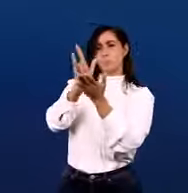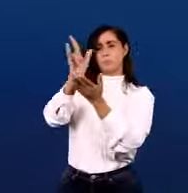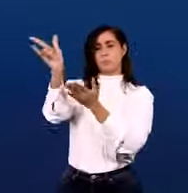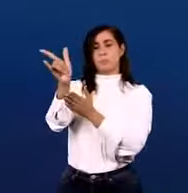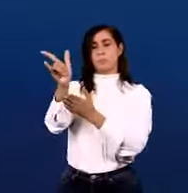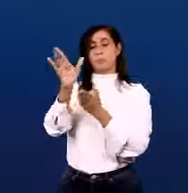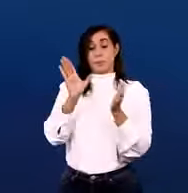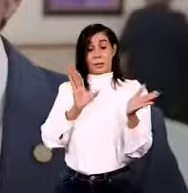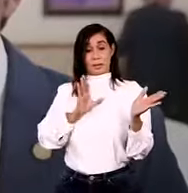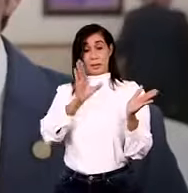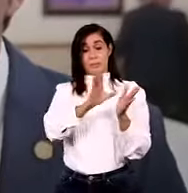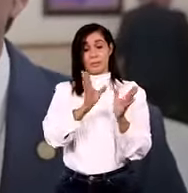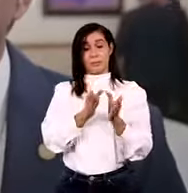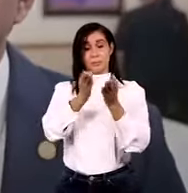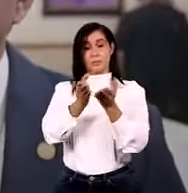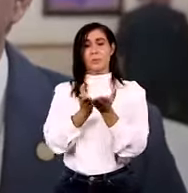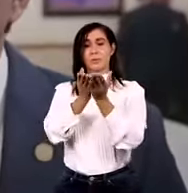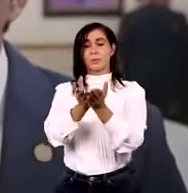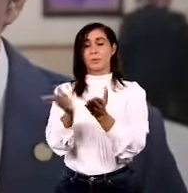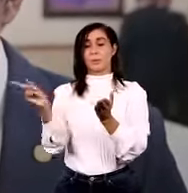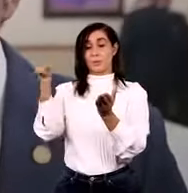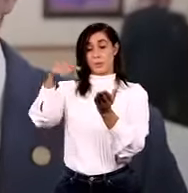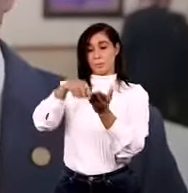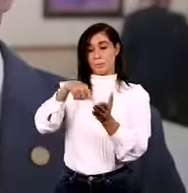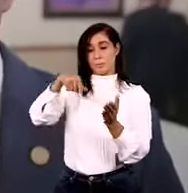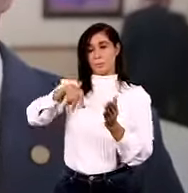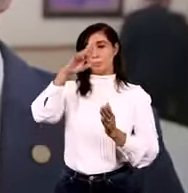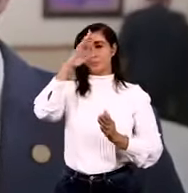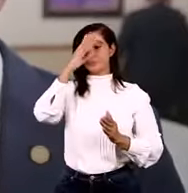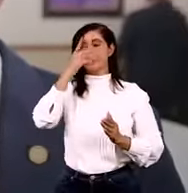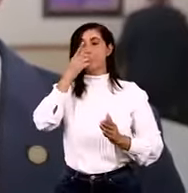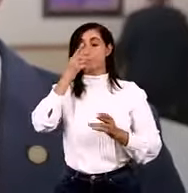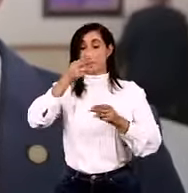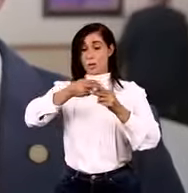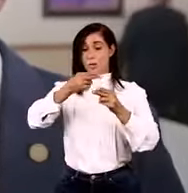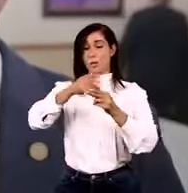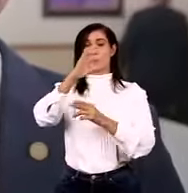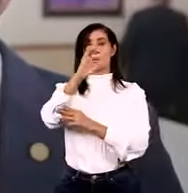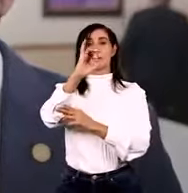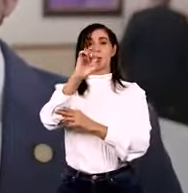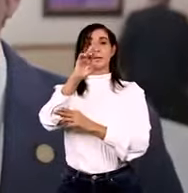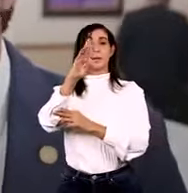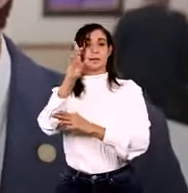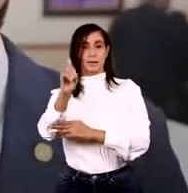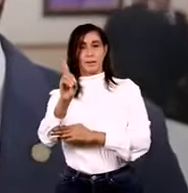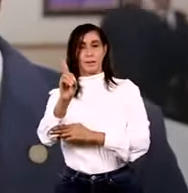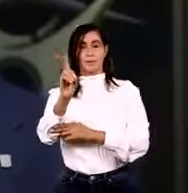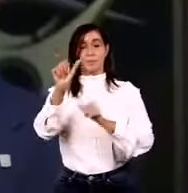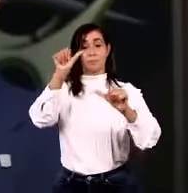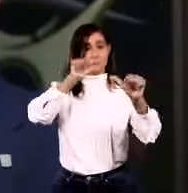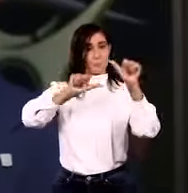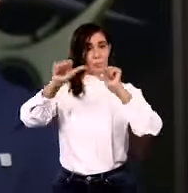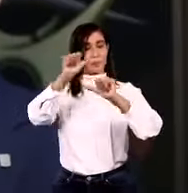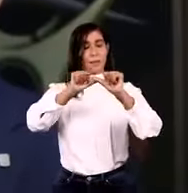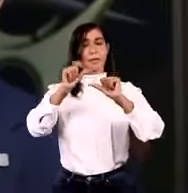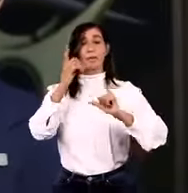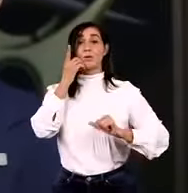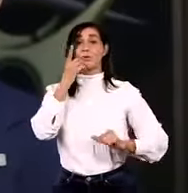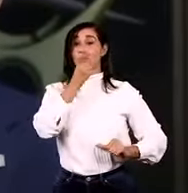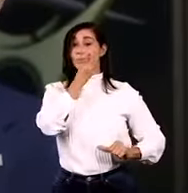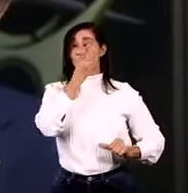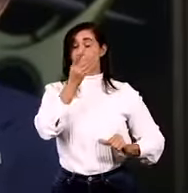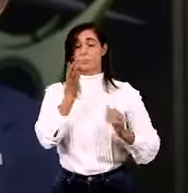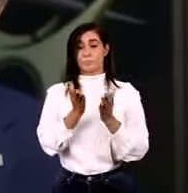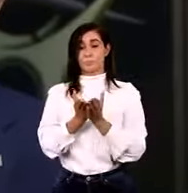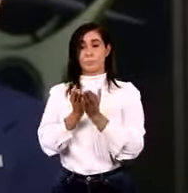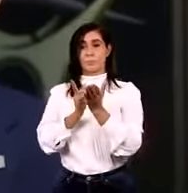exportadores. El Centro de Exportación e Inversión de la República Dominicana CIRD y la Asociación